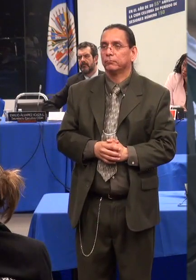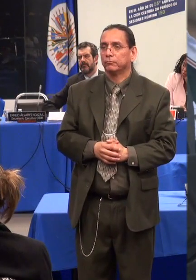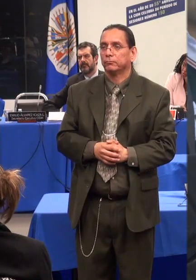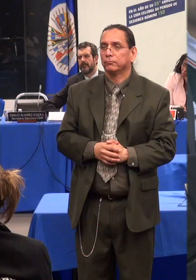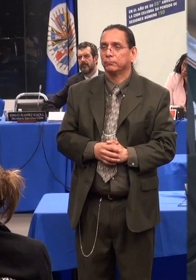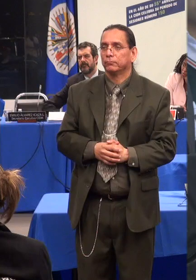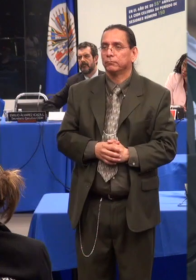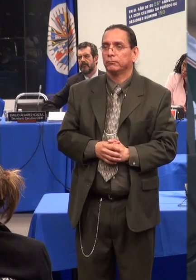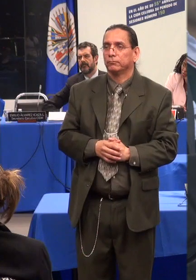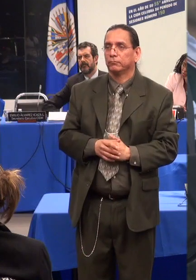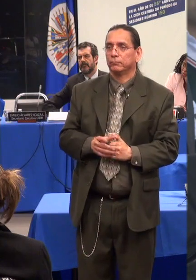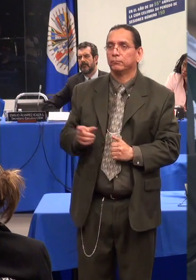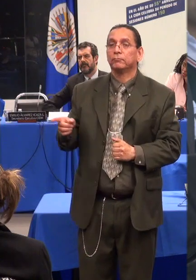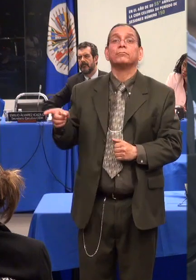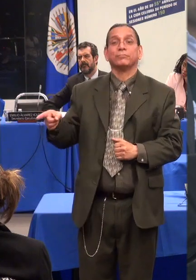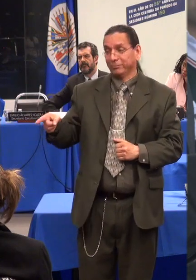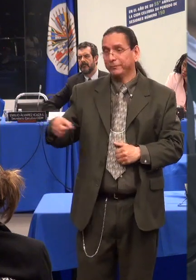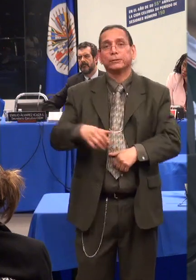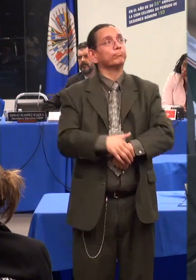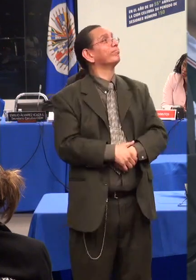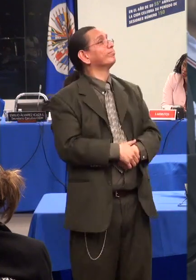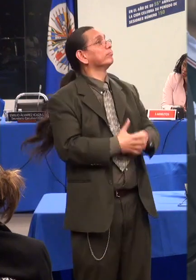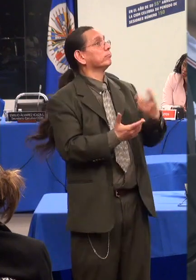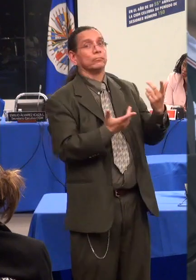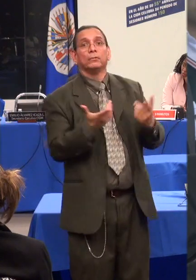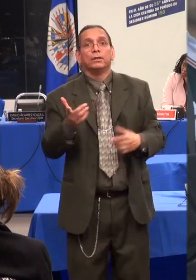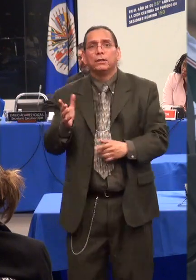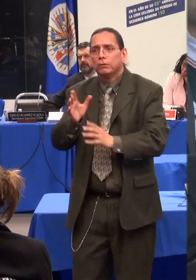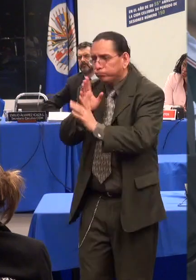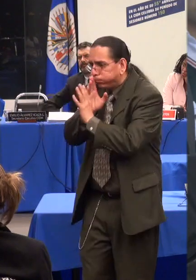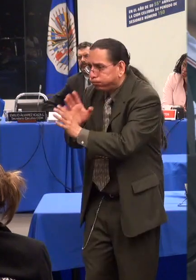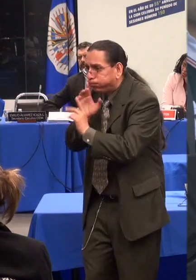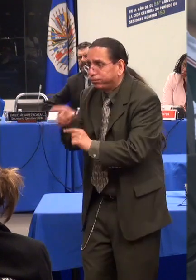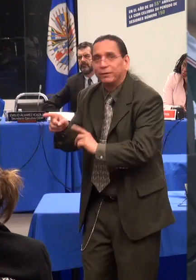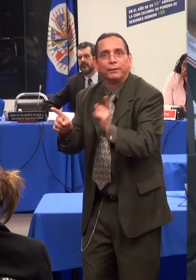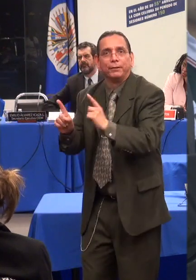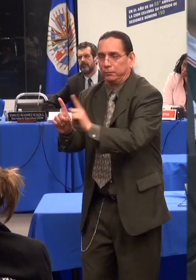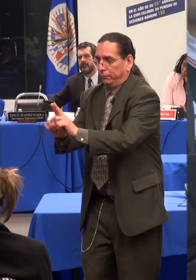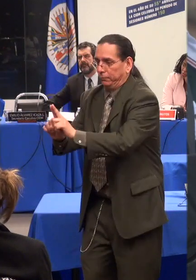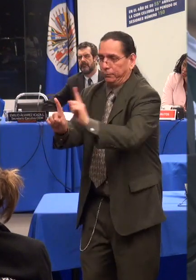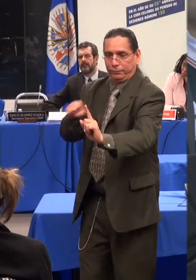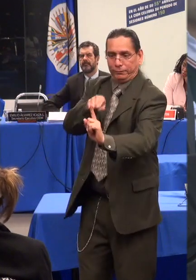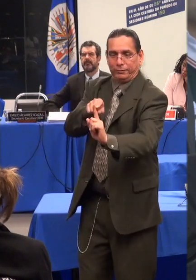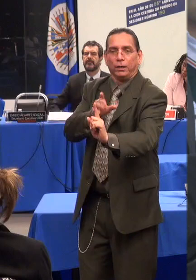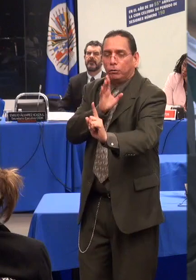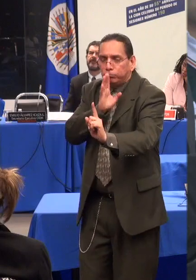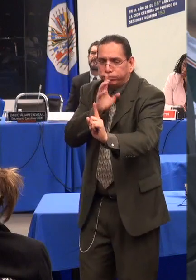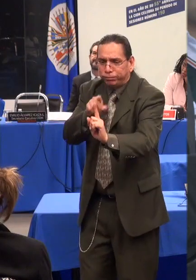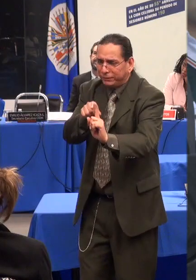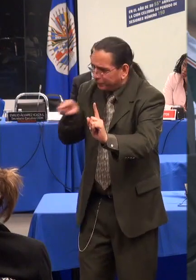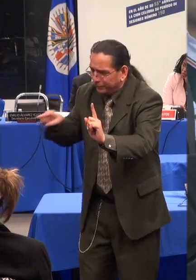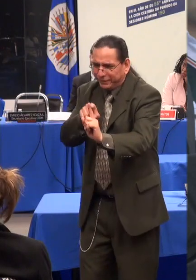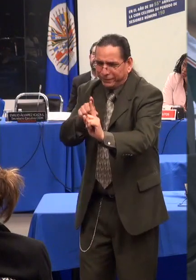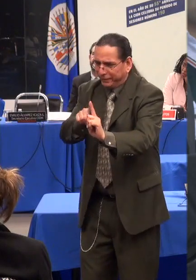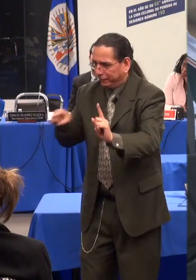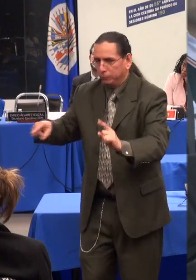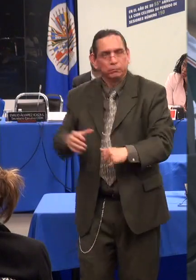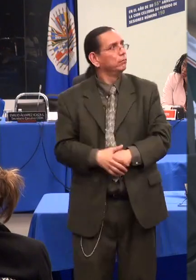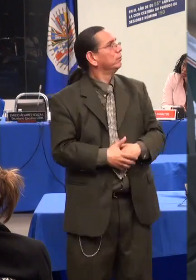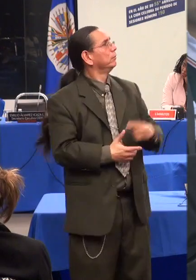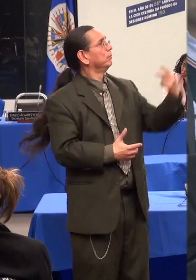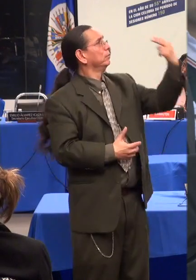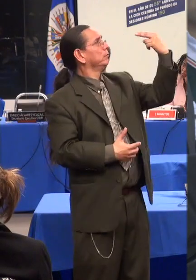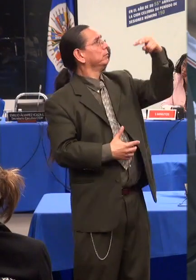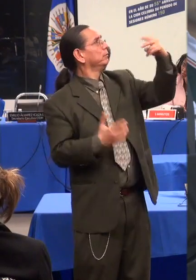cara y no quieren participar. A mis amigas y amigos no les gusta hablar de sexualidad. Para la mayoría de mis